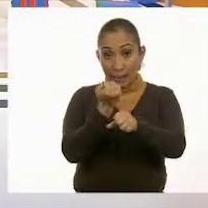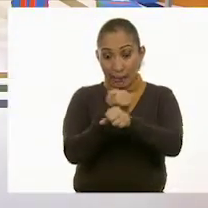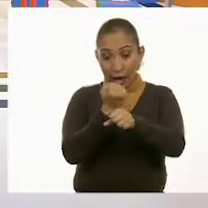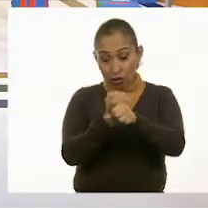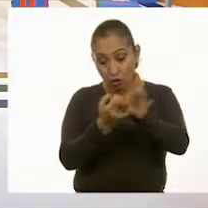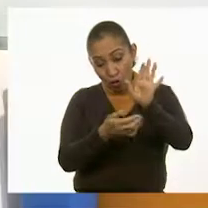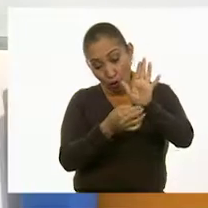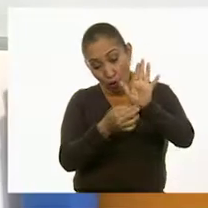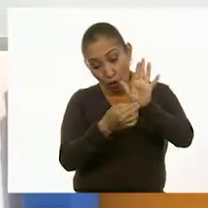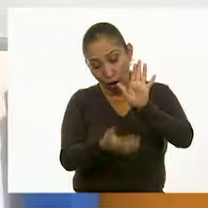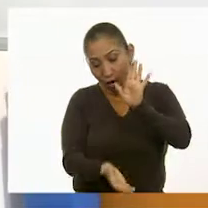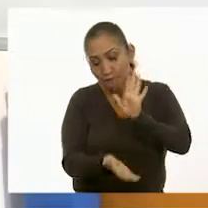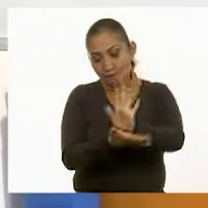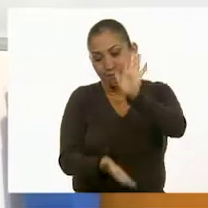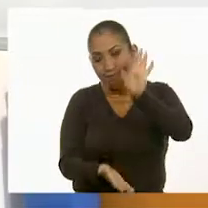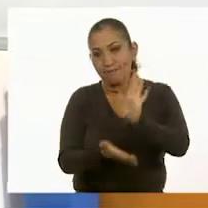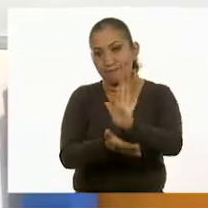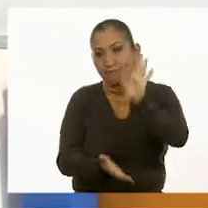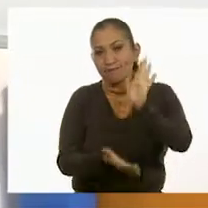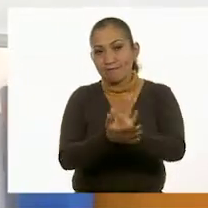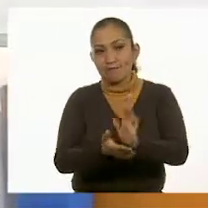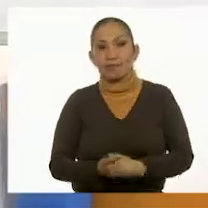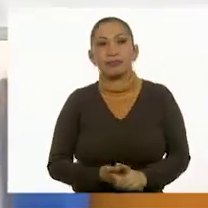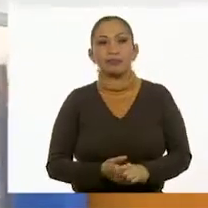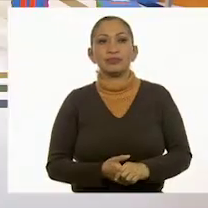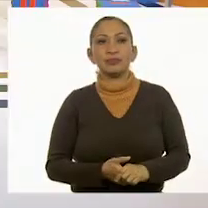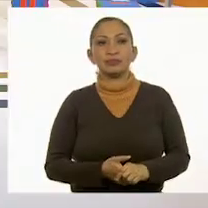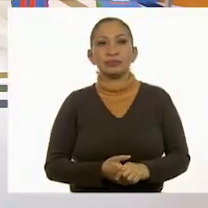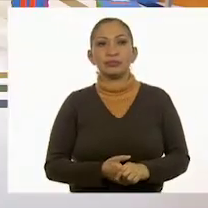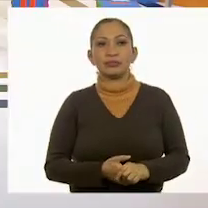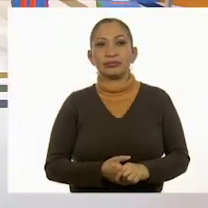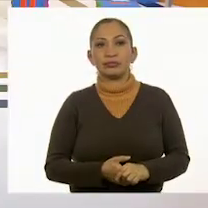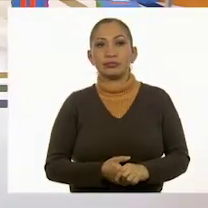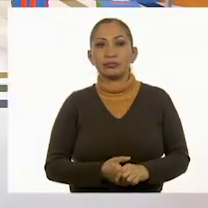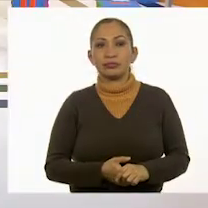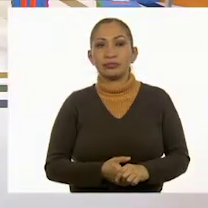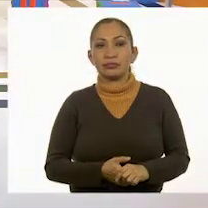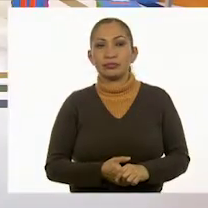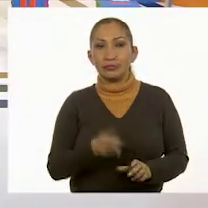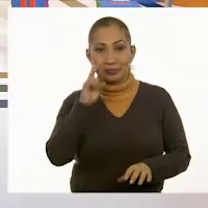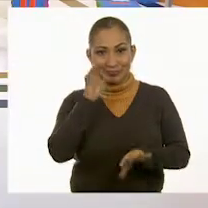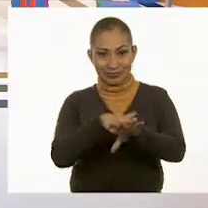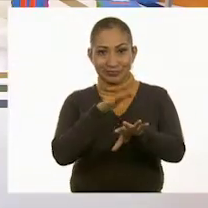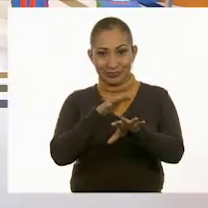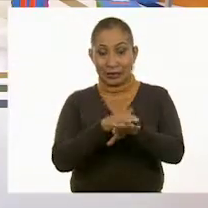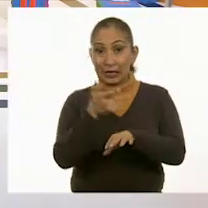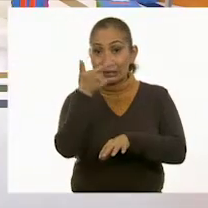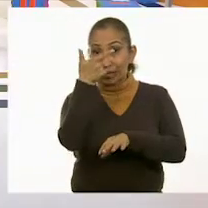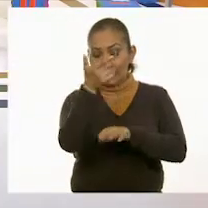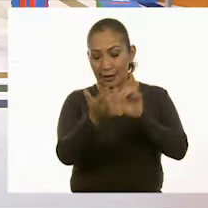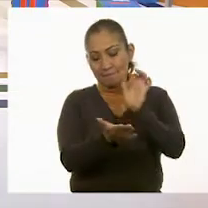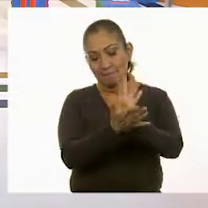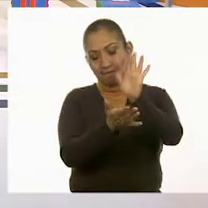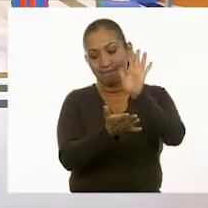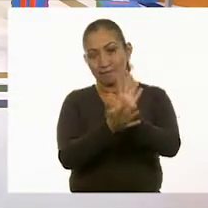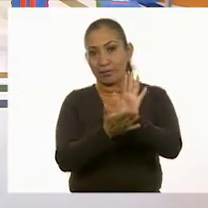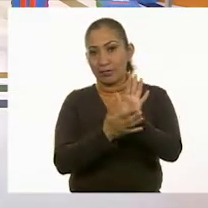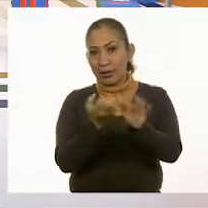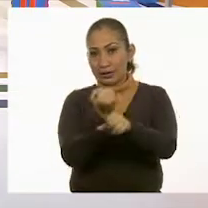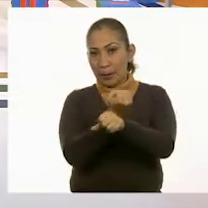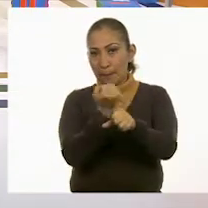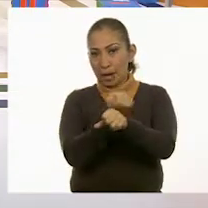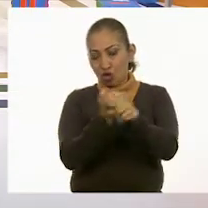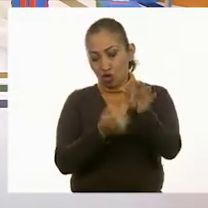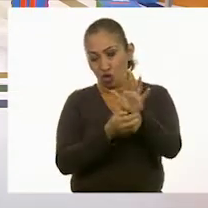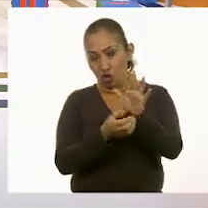Siete taconazos. Ok. Voy a traerse a mi pie y entonces vamos a hacer siete taconazos. Exacto. Bueno, vamos.